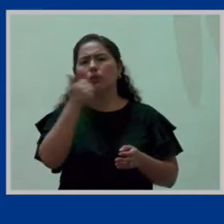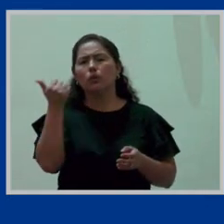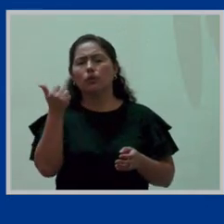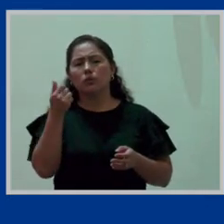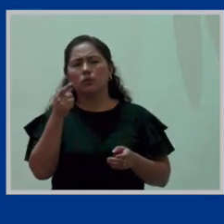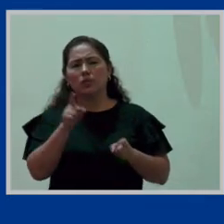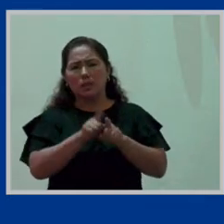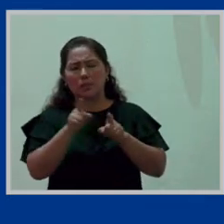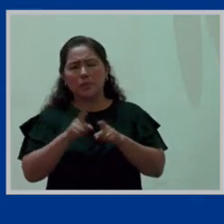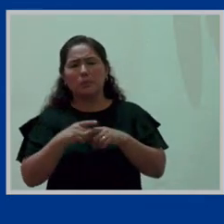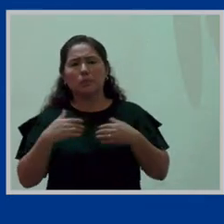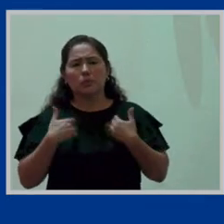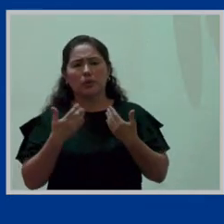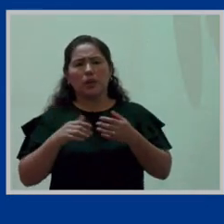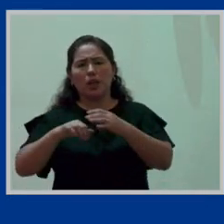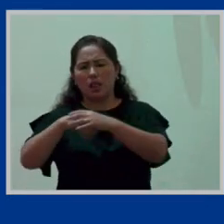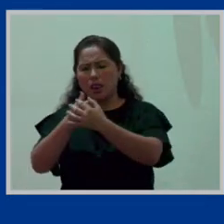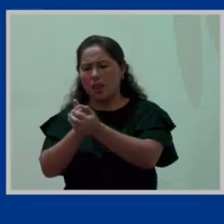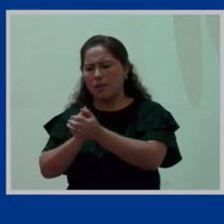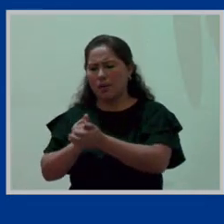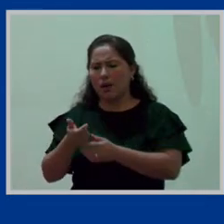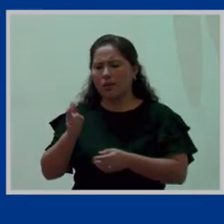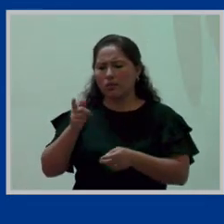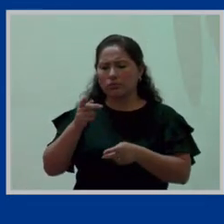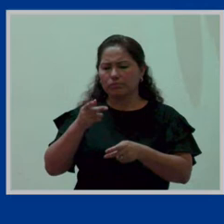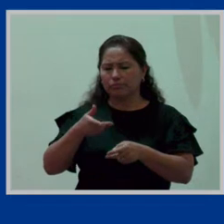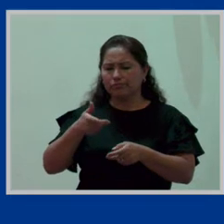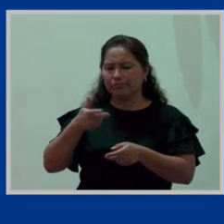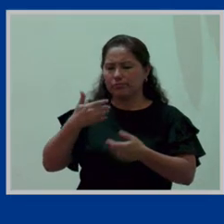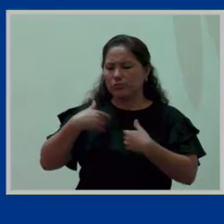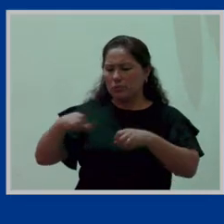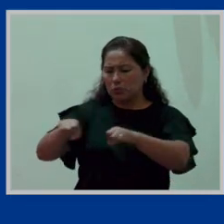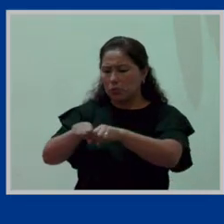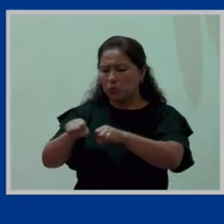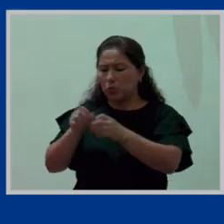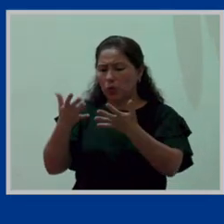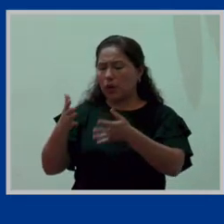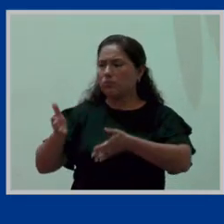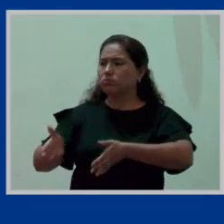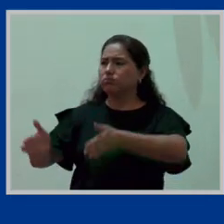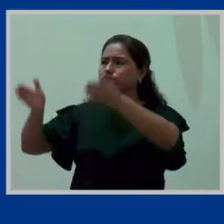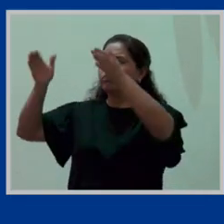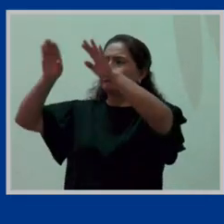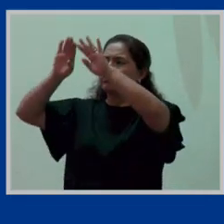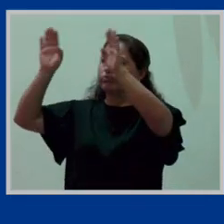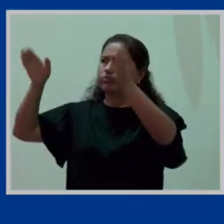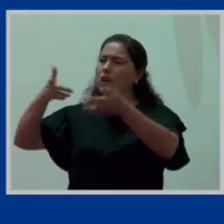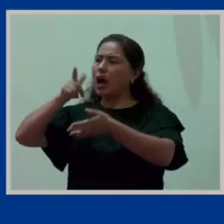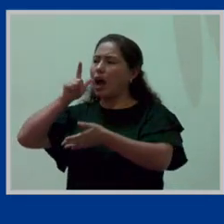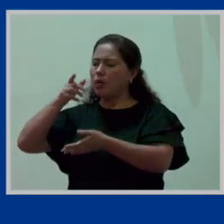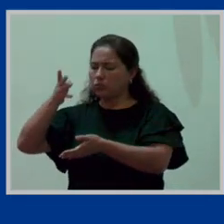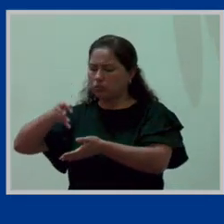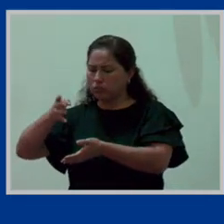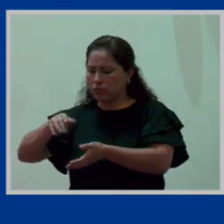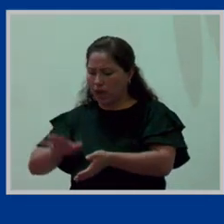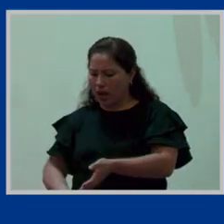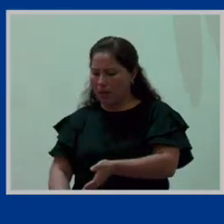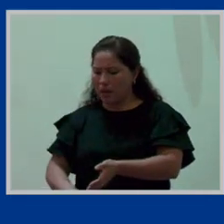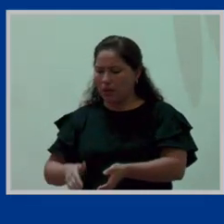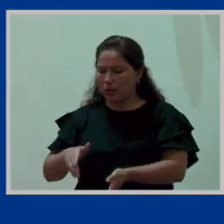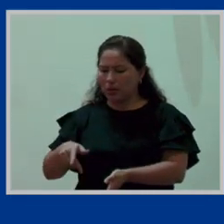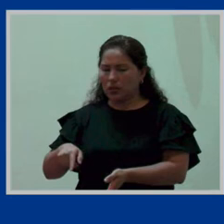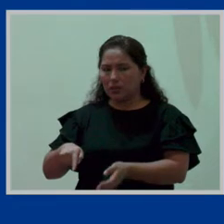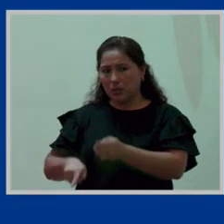lavabos portátiles en las cuales hay un dispensador de agua y debajo